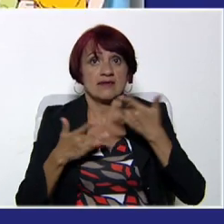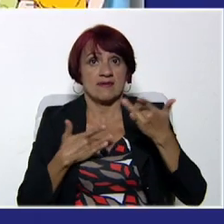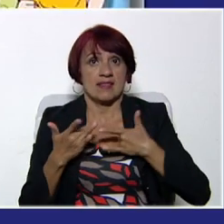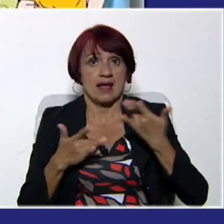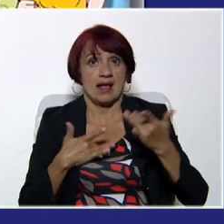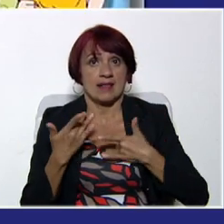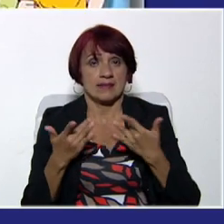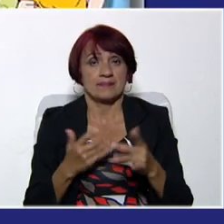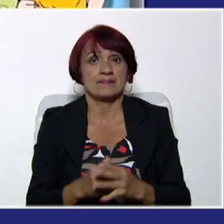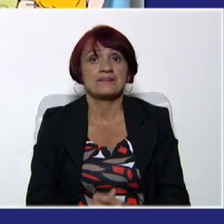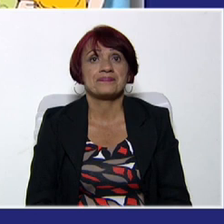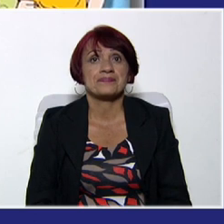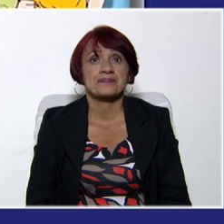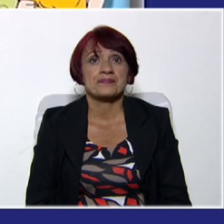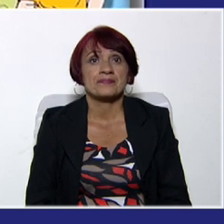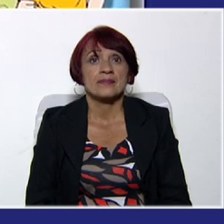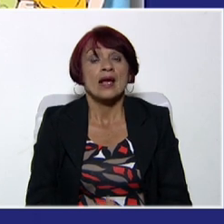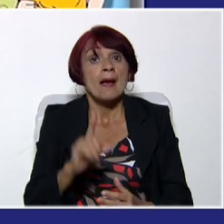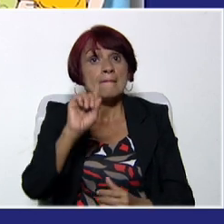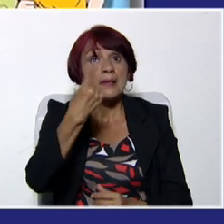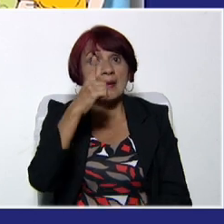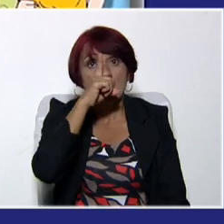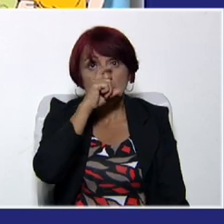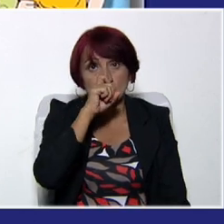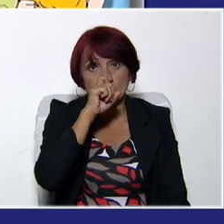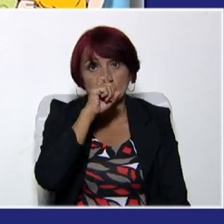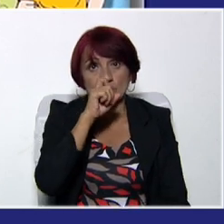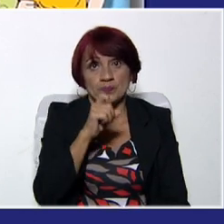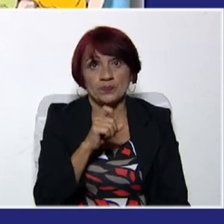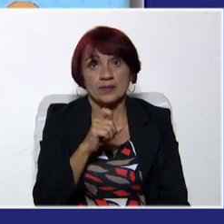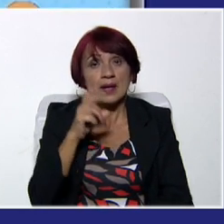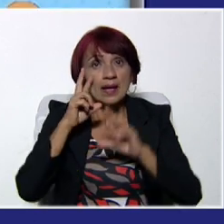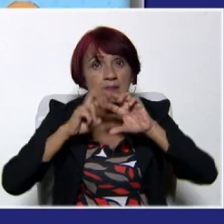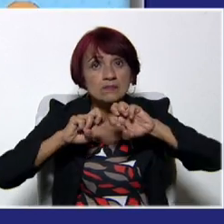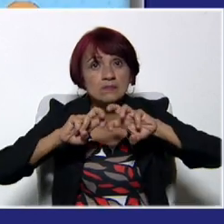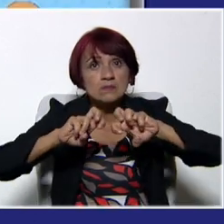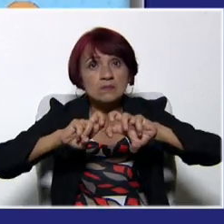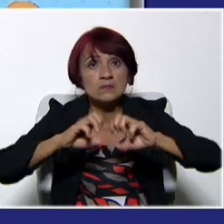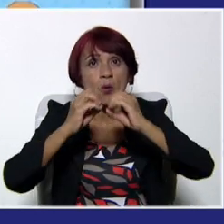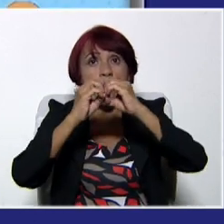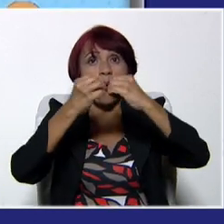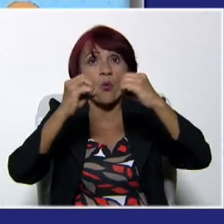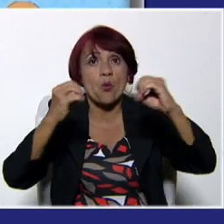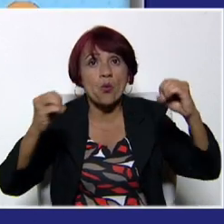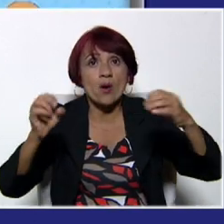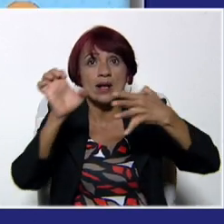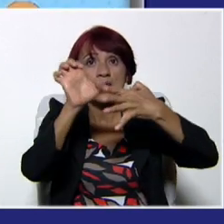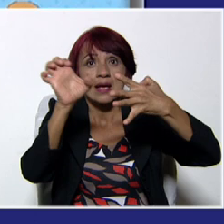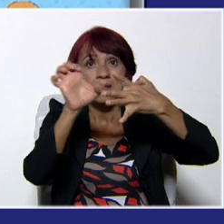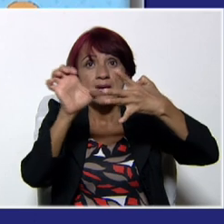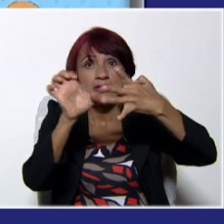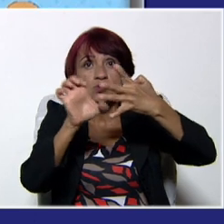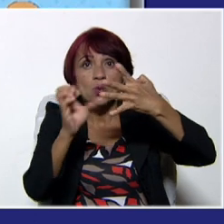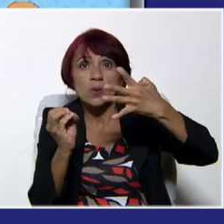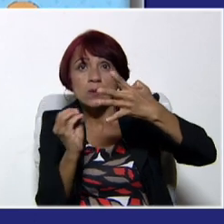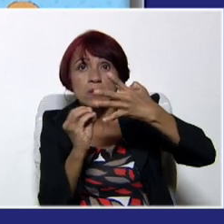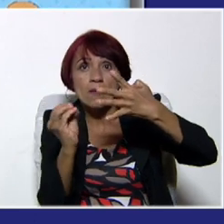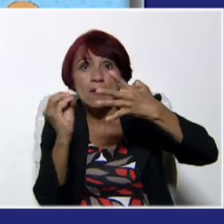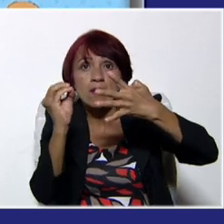actividades. Para primer año, vas a investigar oraciones, elementos que la conforman,